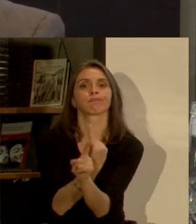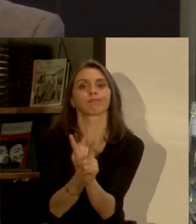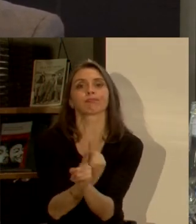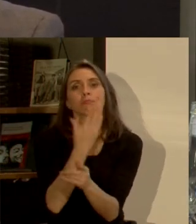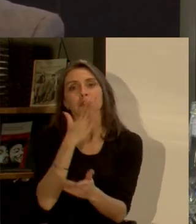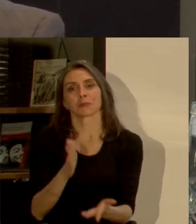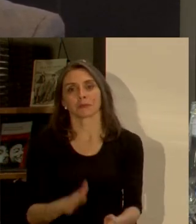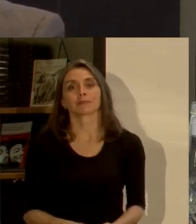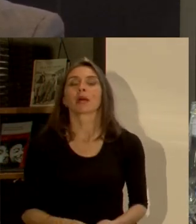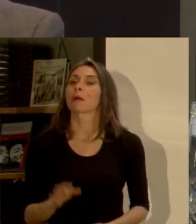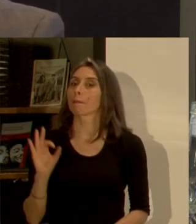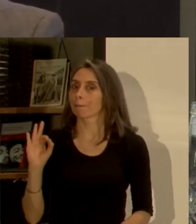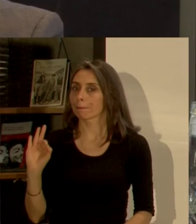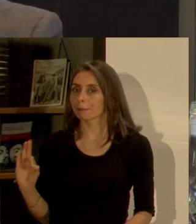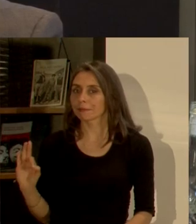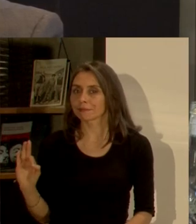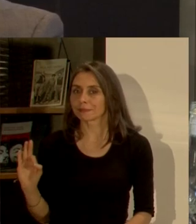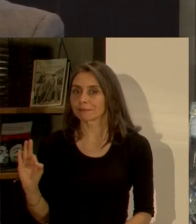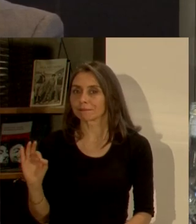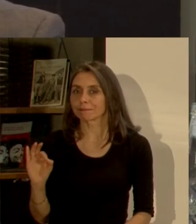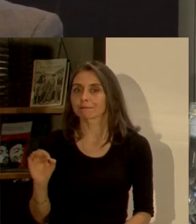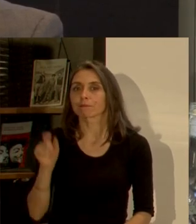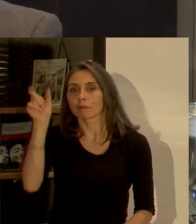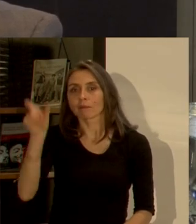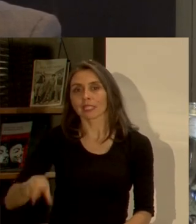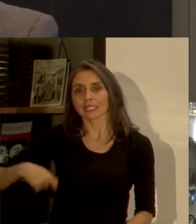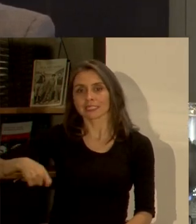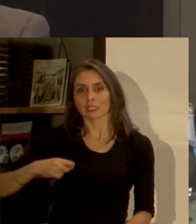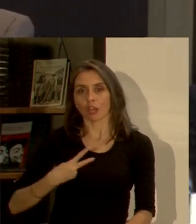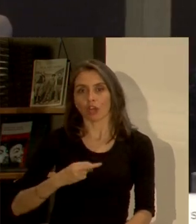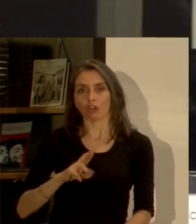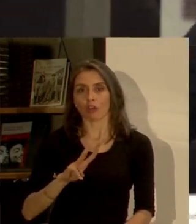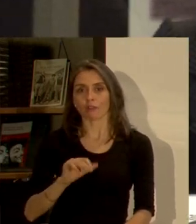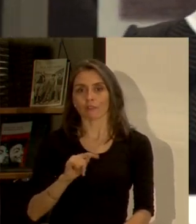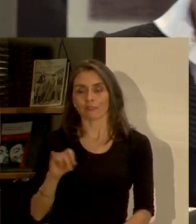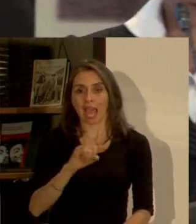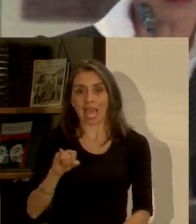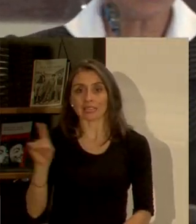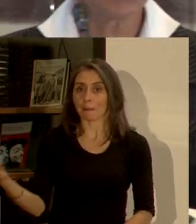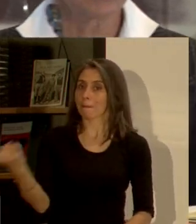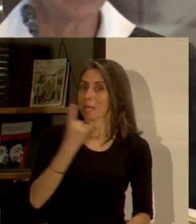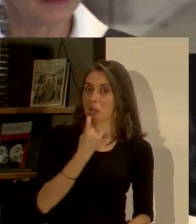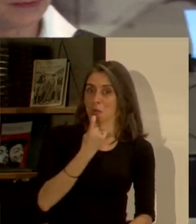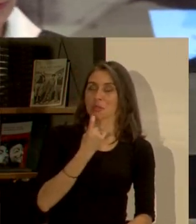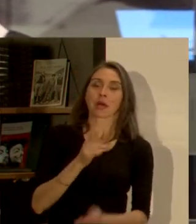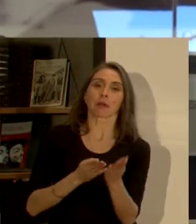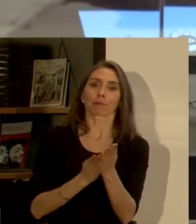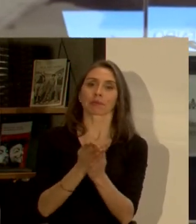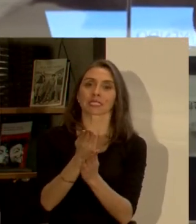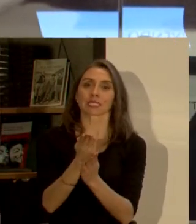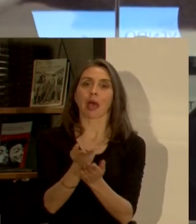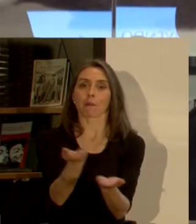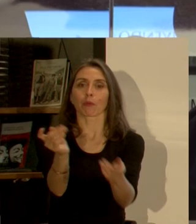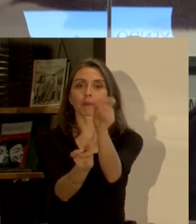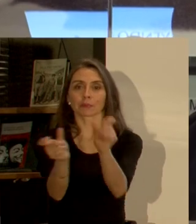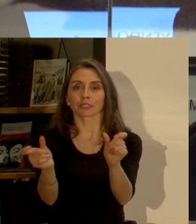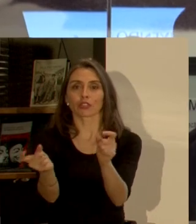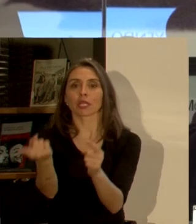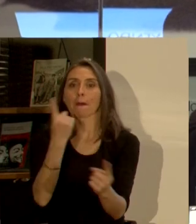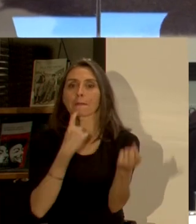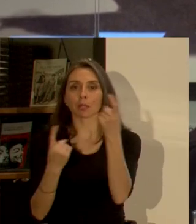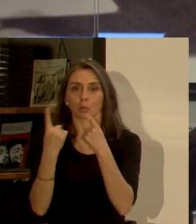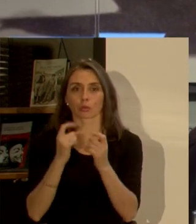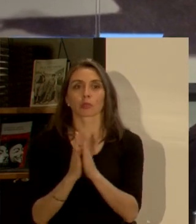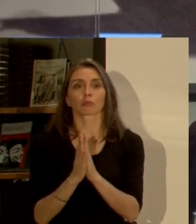abierto perfecto con la pregunta del senador Horvath iniciamos el periodo de preguntas del público